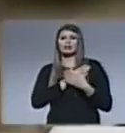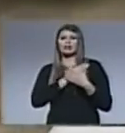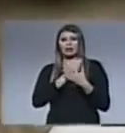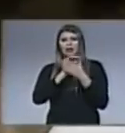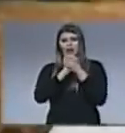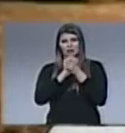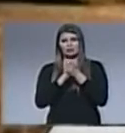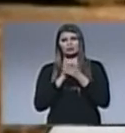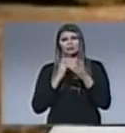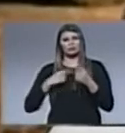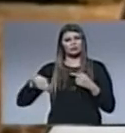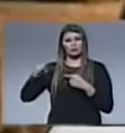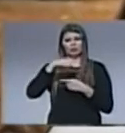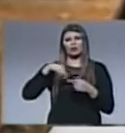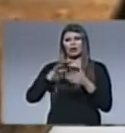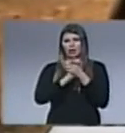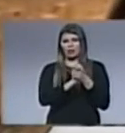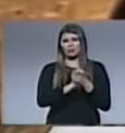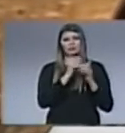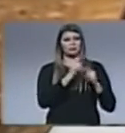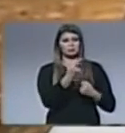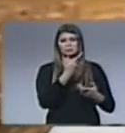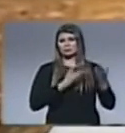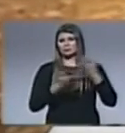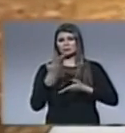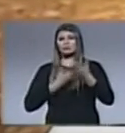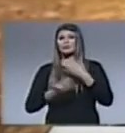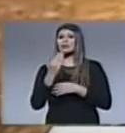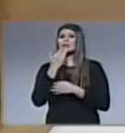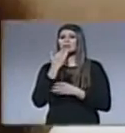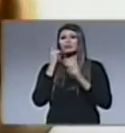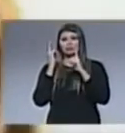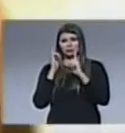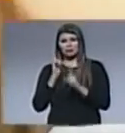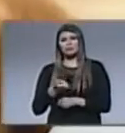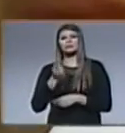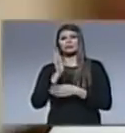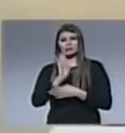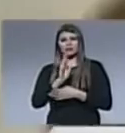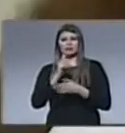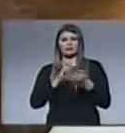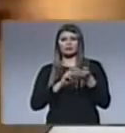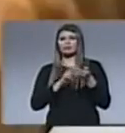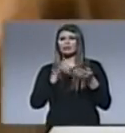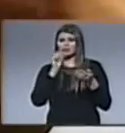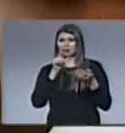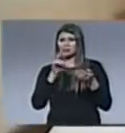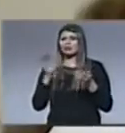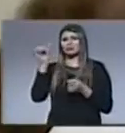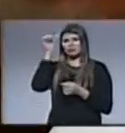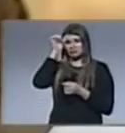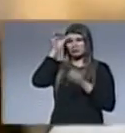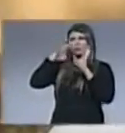nosotros siendo amigos y otros siendo nuestros amigos pero también es el requisito de lo que nos pide la palabra de Dios para ser amigos de Dios